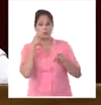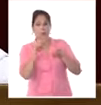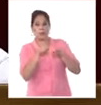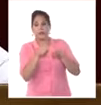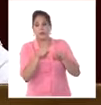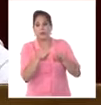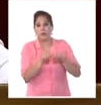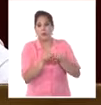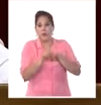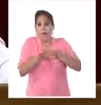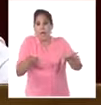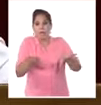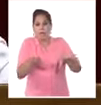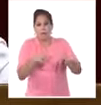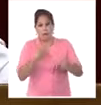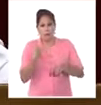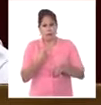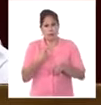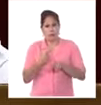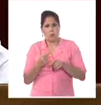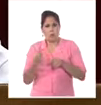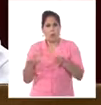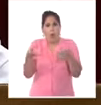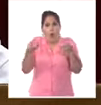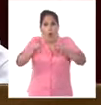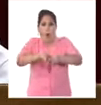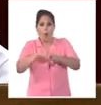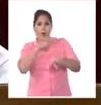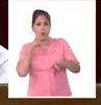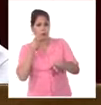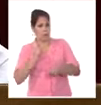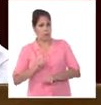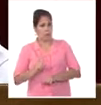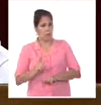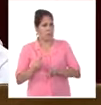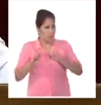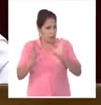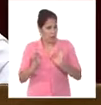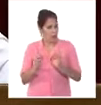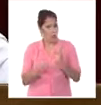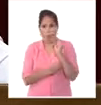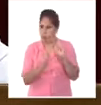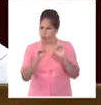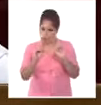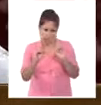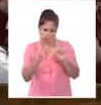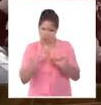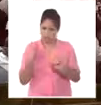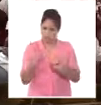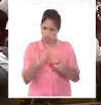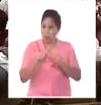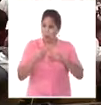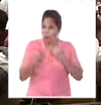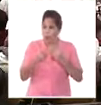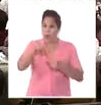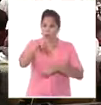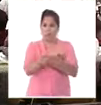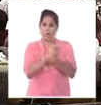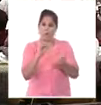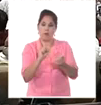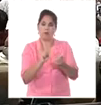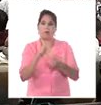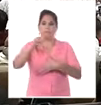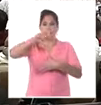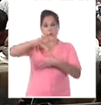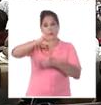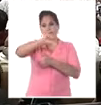referente. Nunca fuimos satélites. Todo eso ocurrió en un contexto marcado por la euforia del neoliberalismo en América